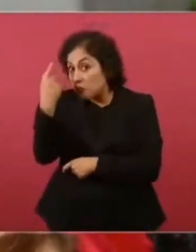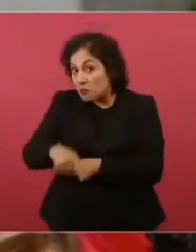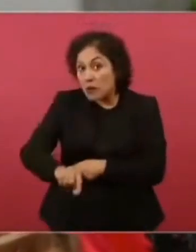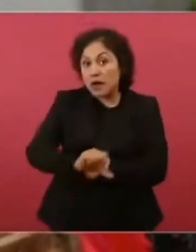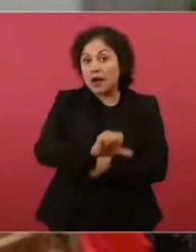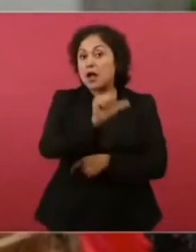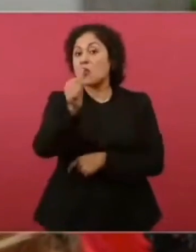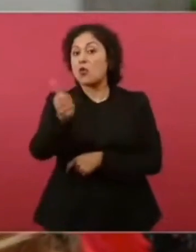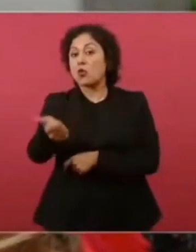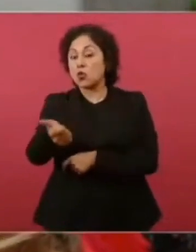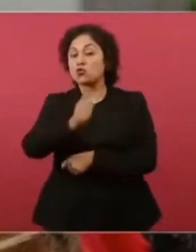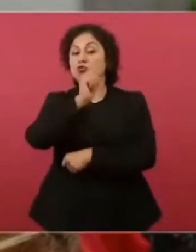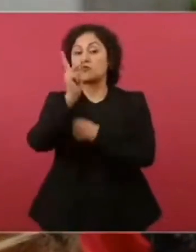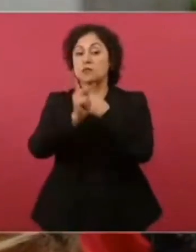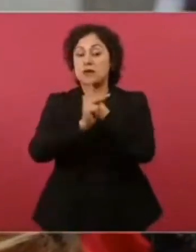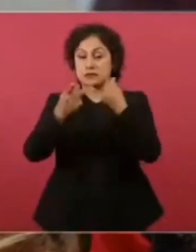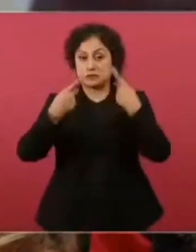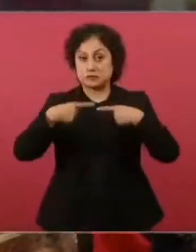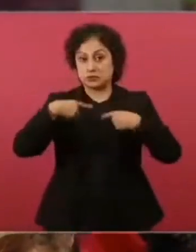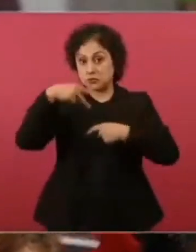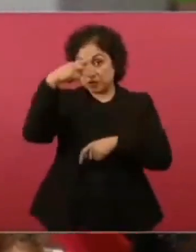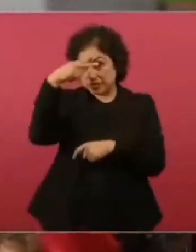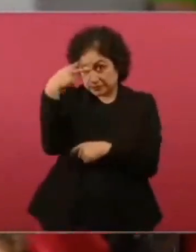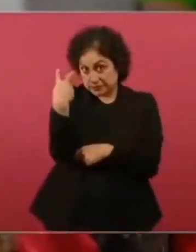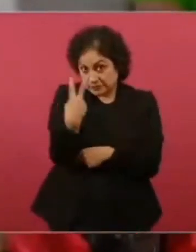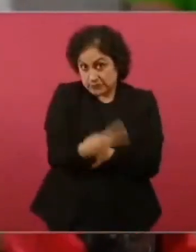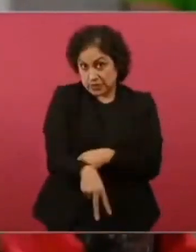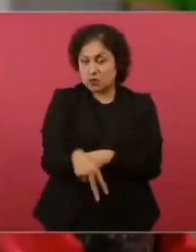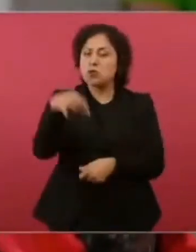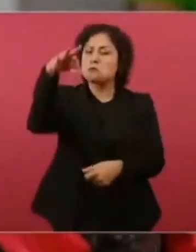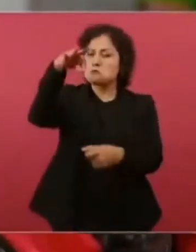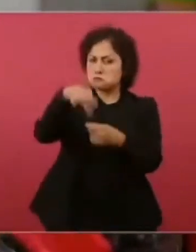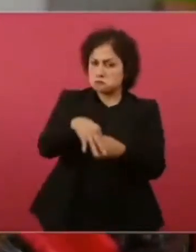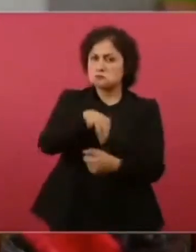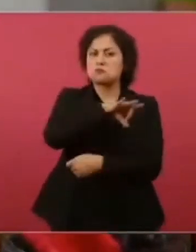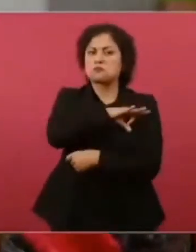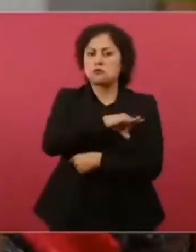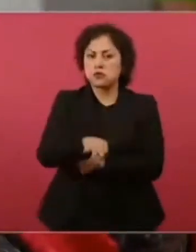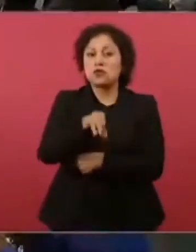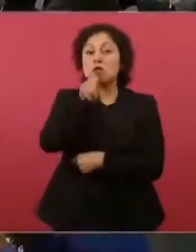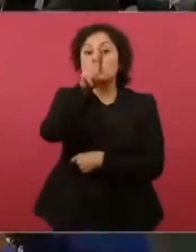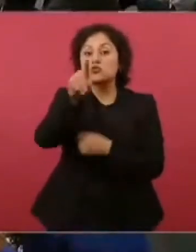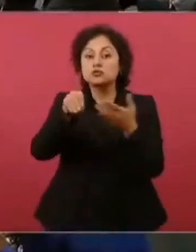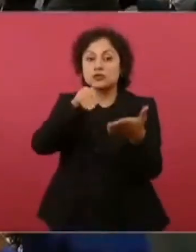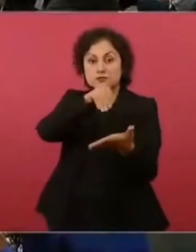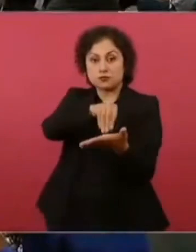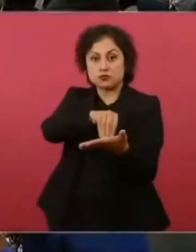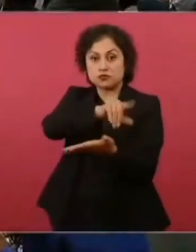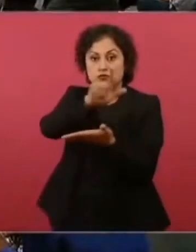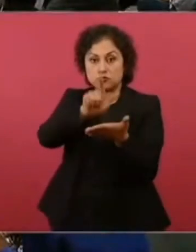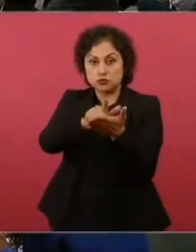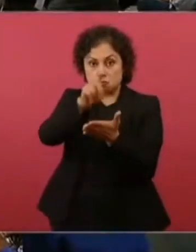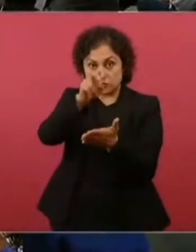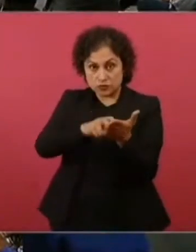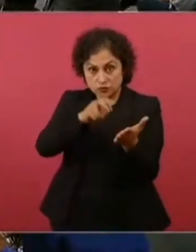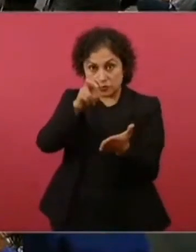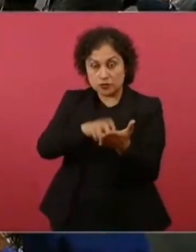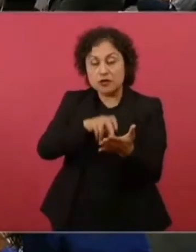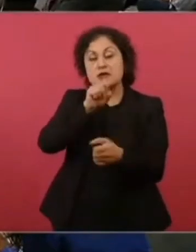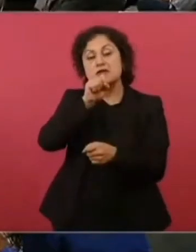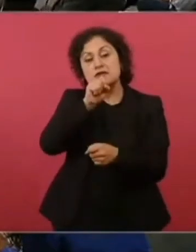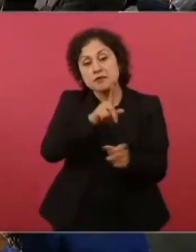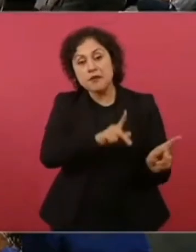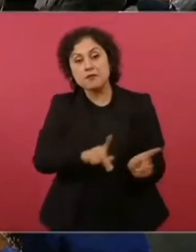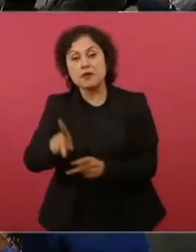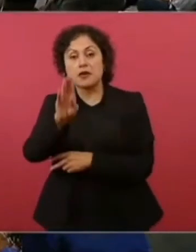Usted lo puso en esta reforma, lo puso en el Plan B, se les autorizaba, se